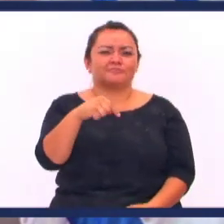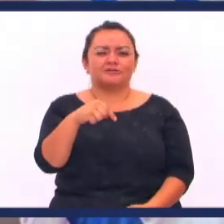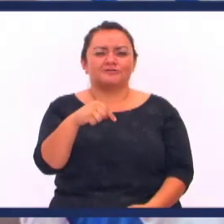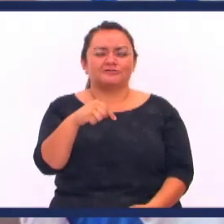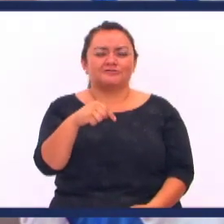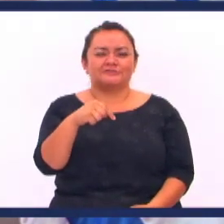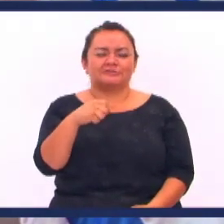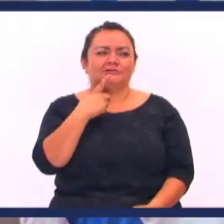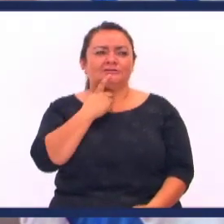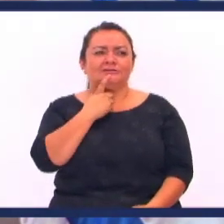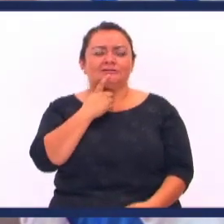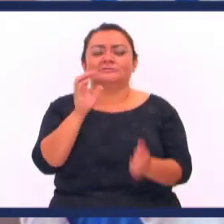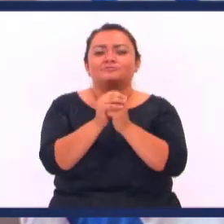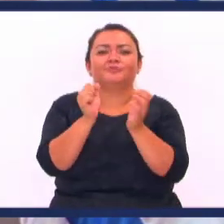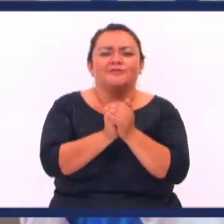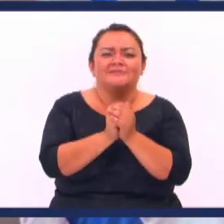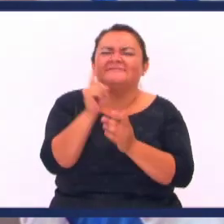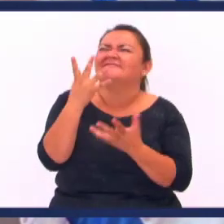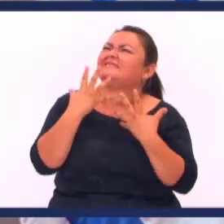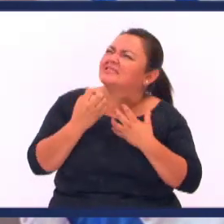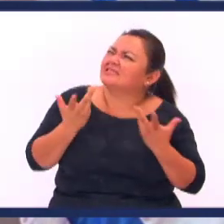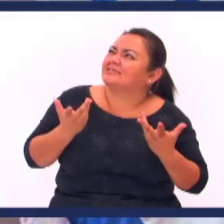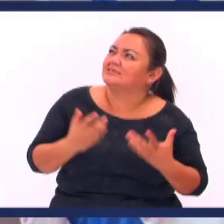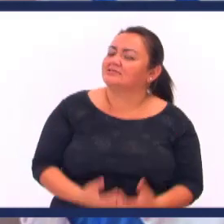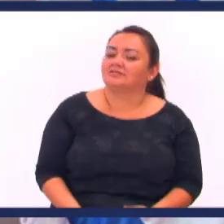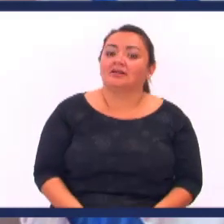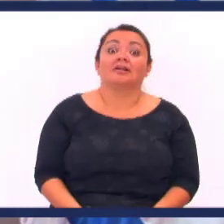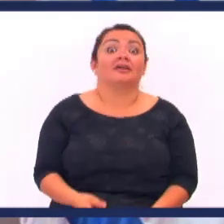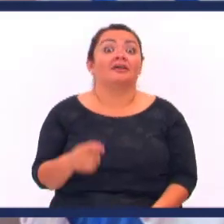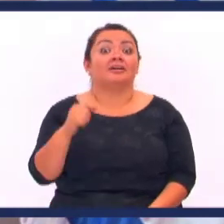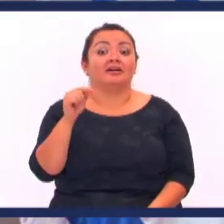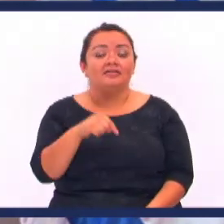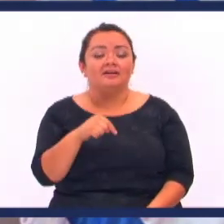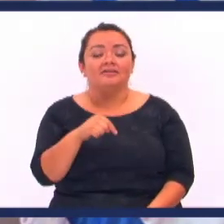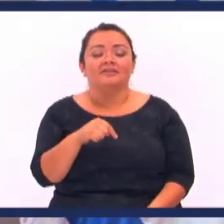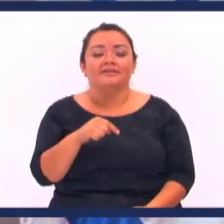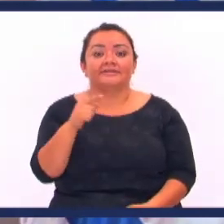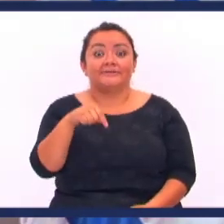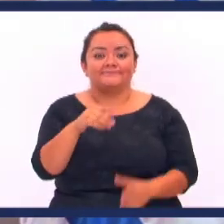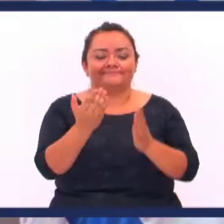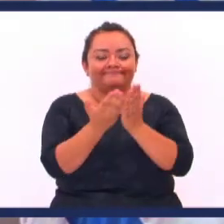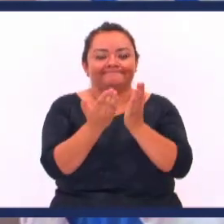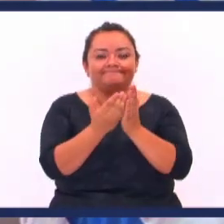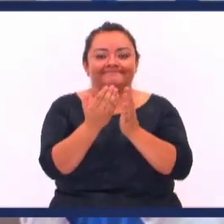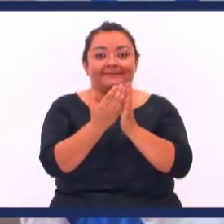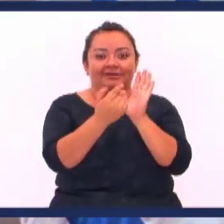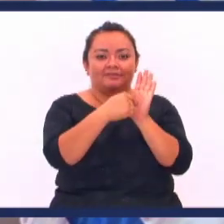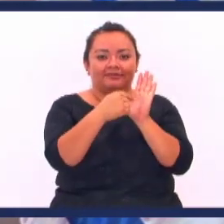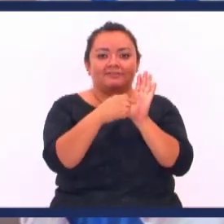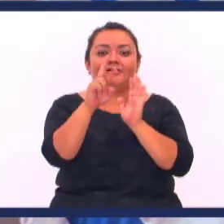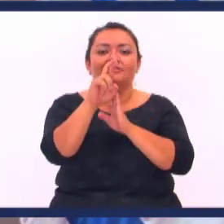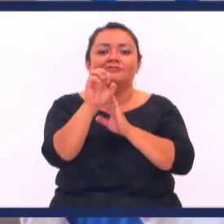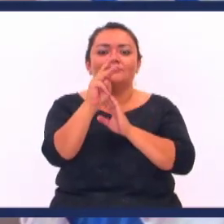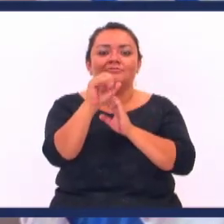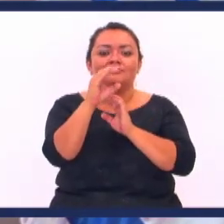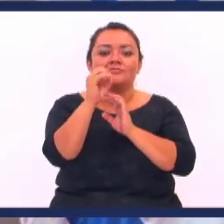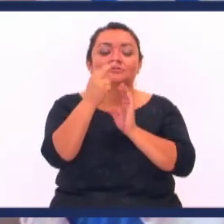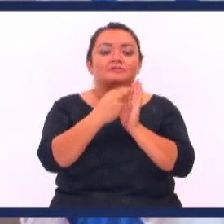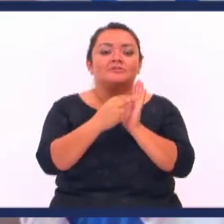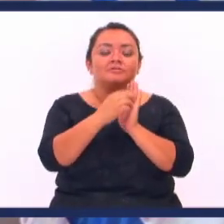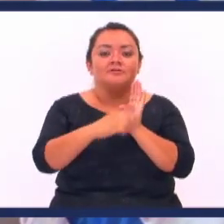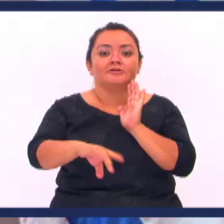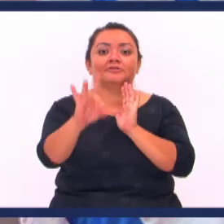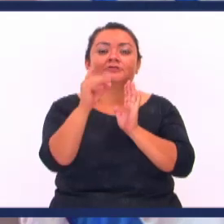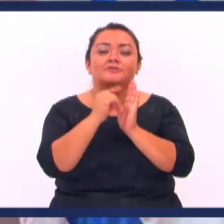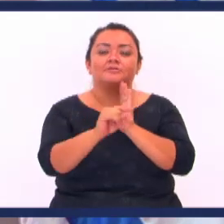poquito fuerte el tema ¿Qué pretende Dios con las tribulaciones? Y estamos en la Carta a los Romanos capítulo 8 versículo